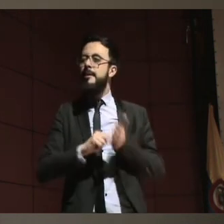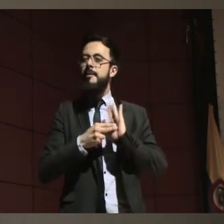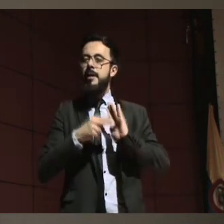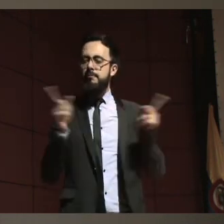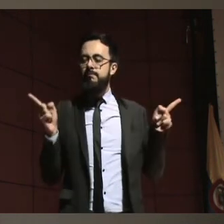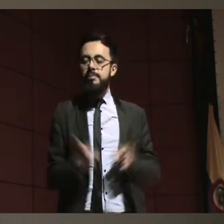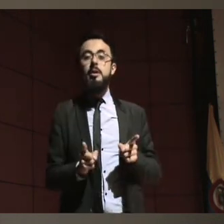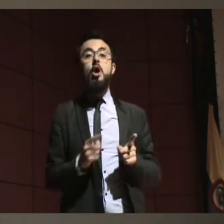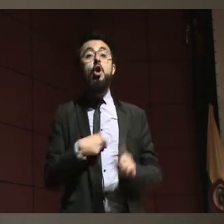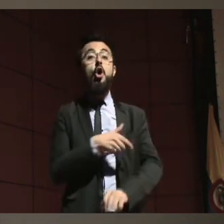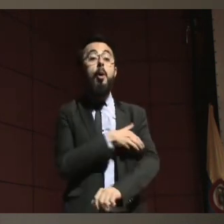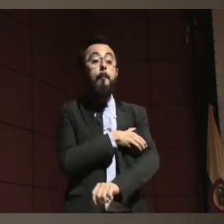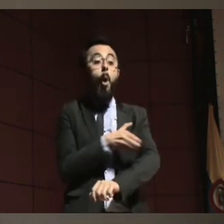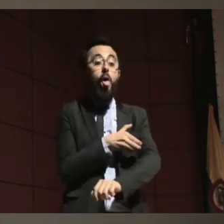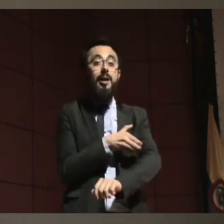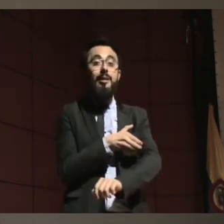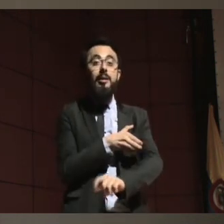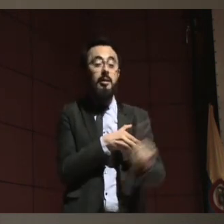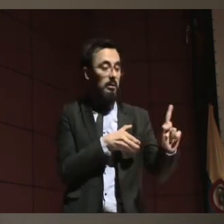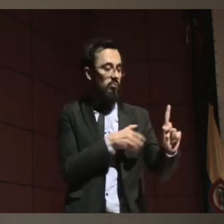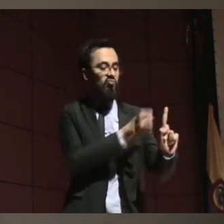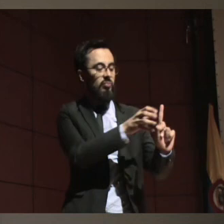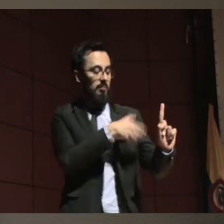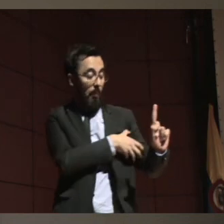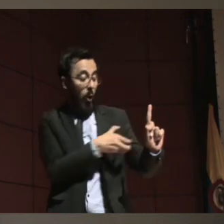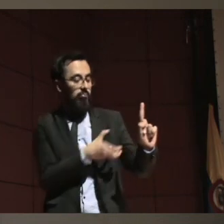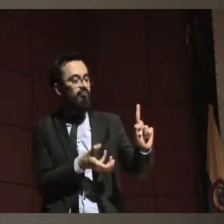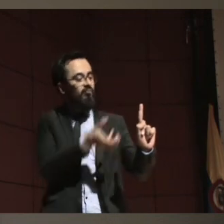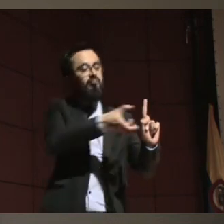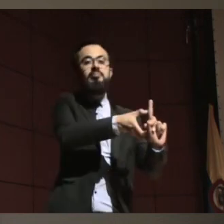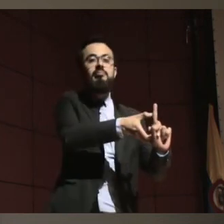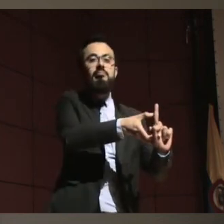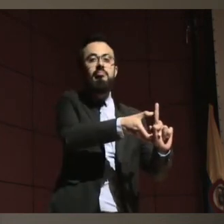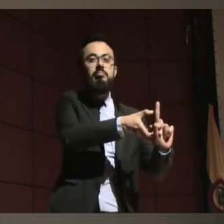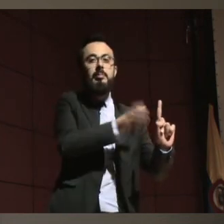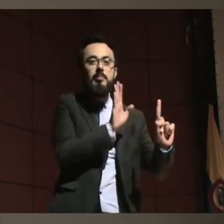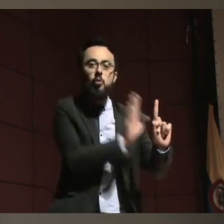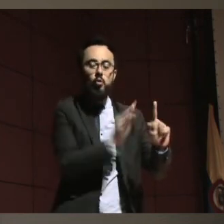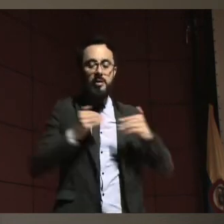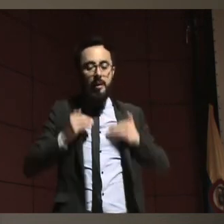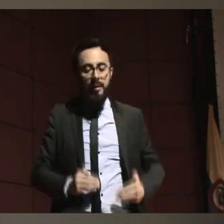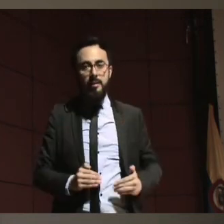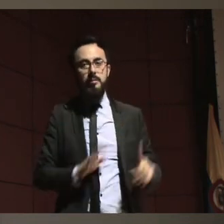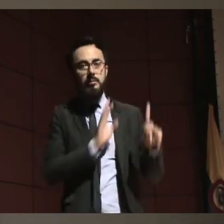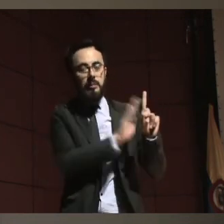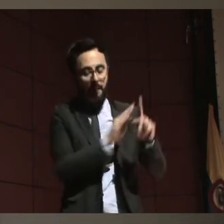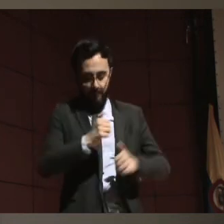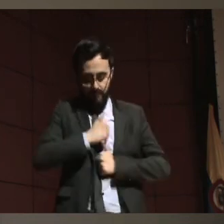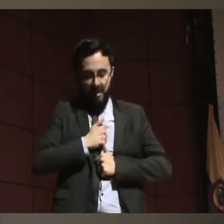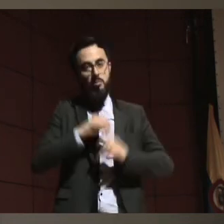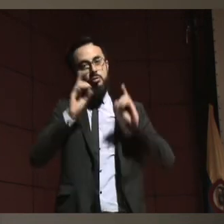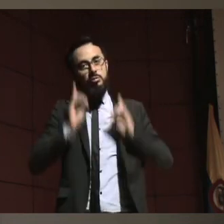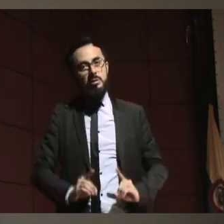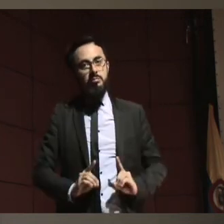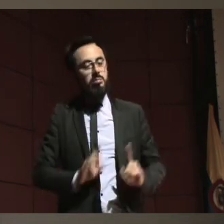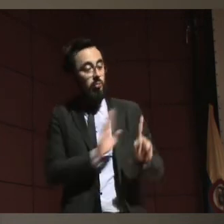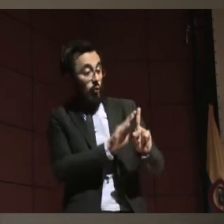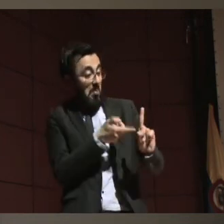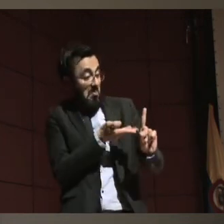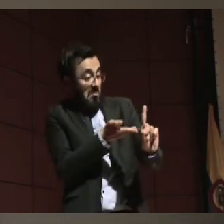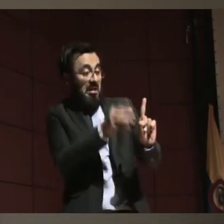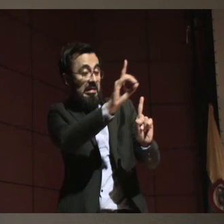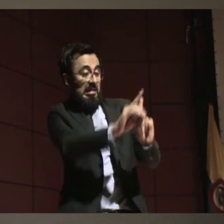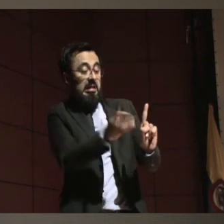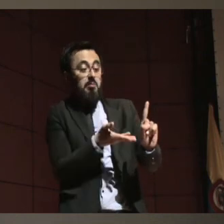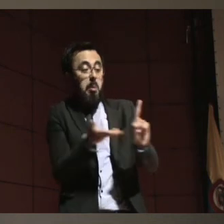a las personas con discapacidad para poder autodeterminarse e ir hacia su proyecto de vida,